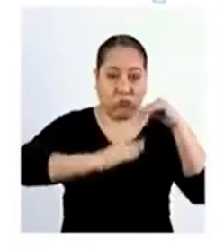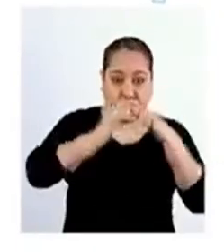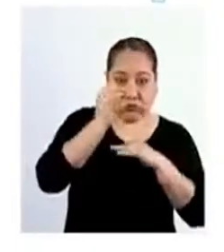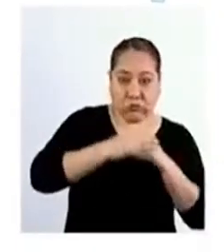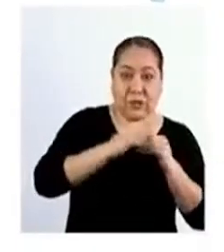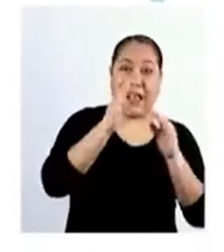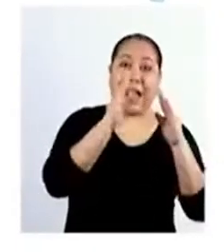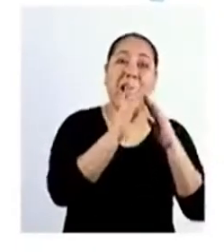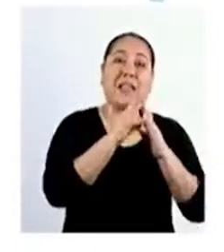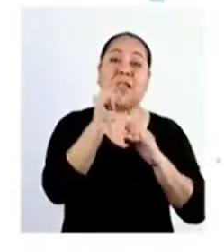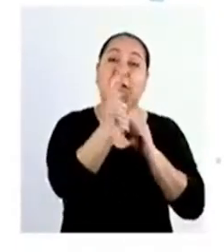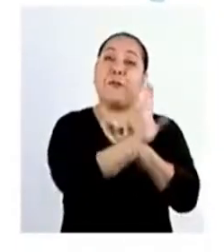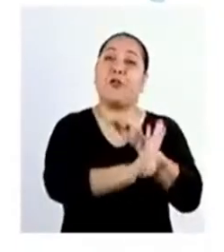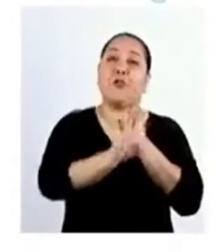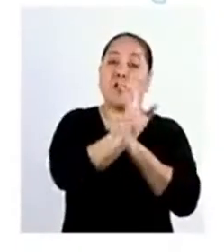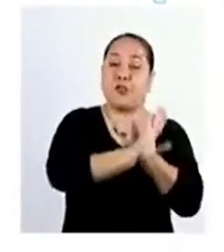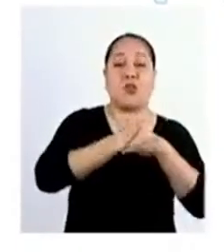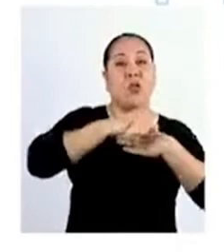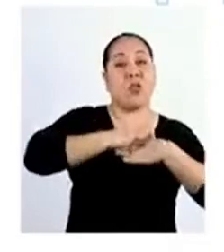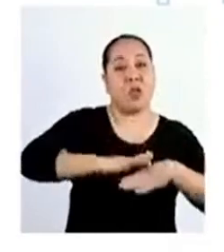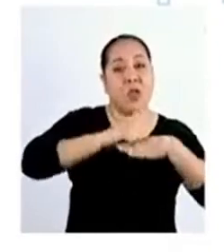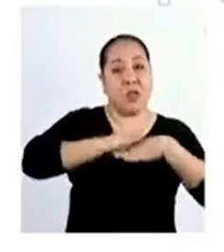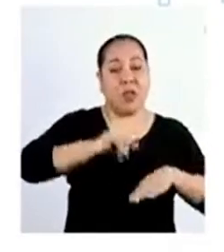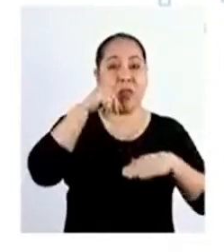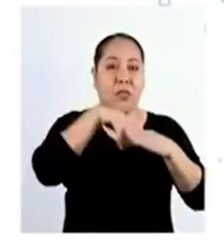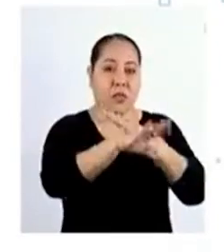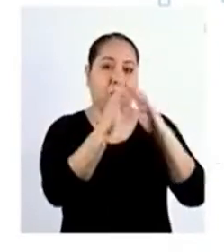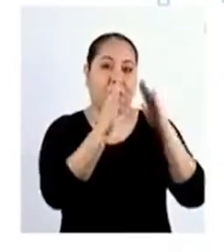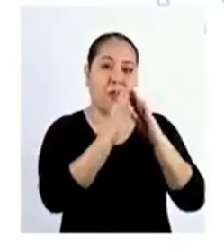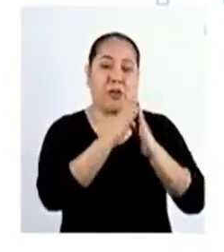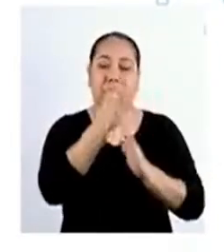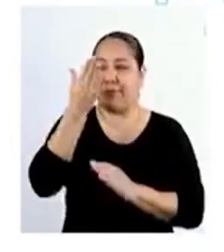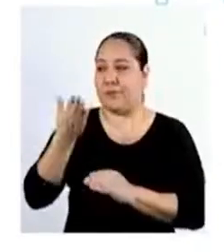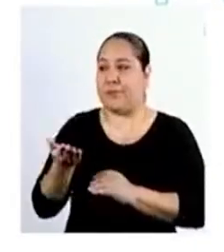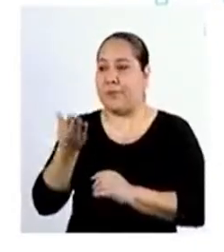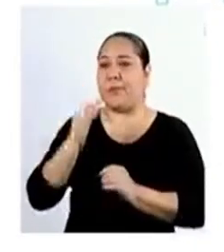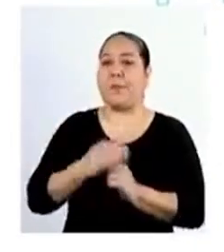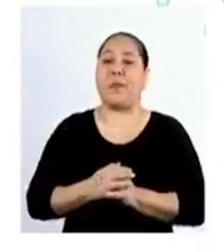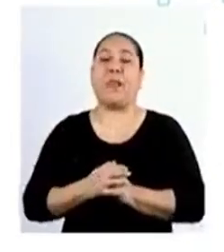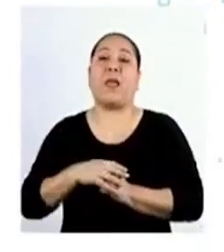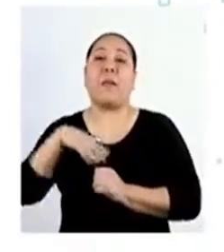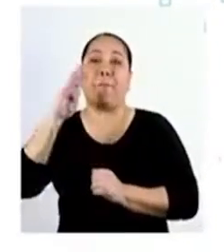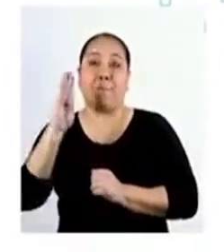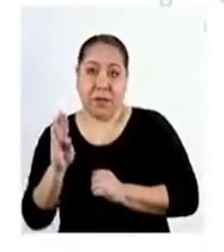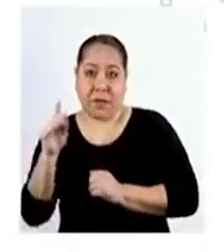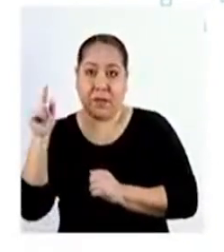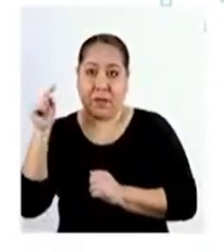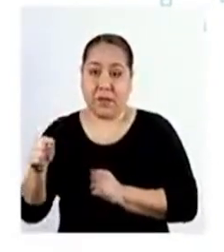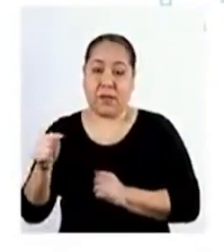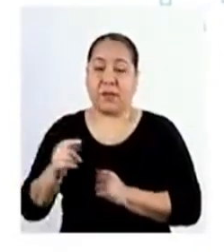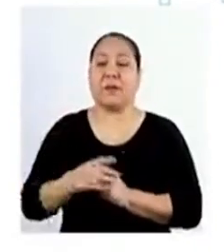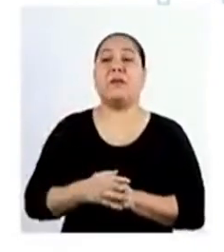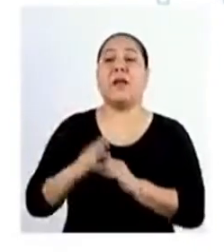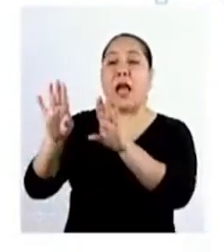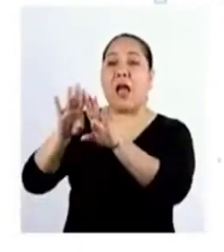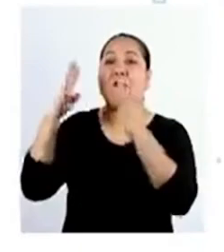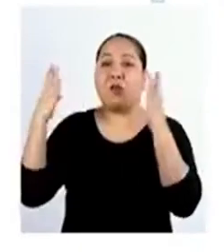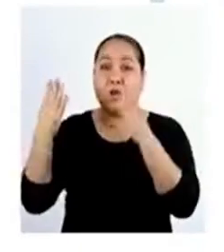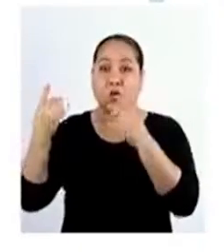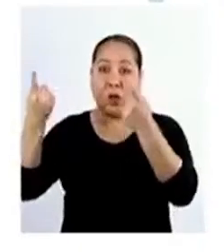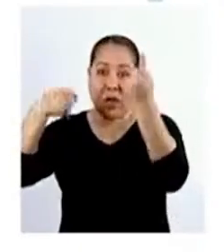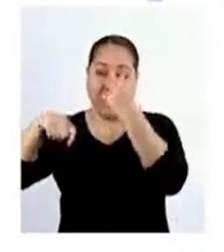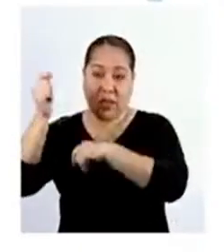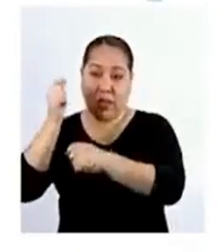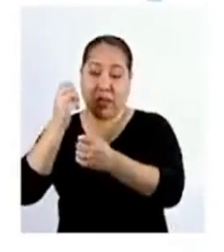Implicaría mayor seguridad Y comodidad en el hogar Mientras que la opción B Al abrir un